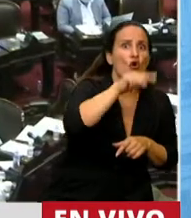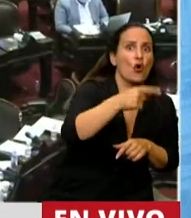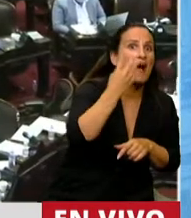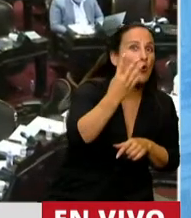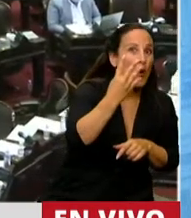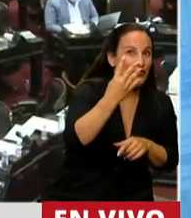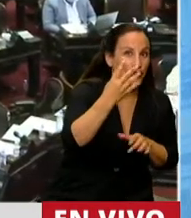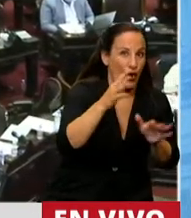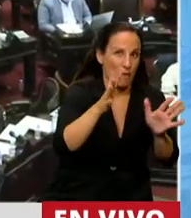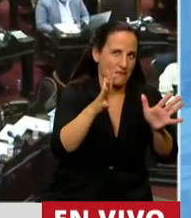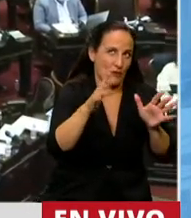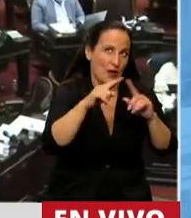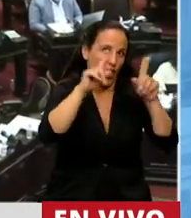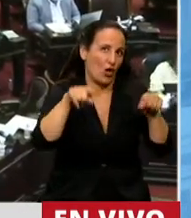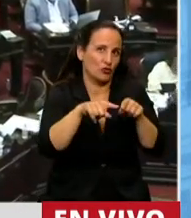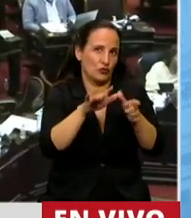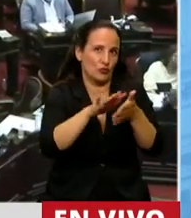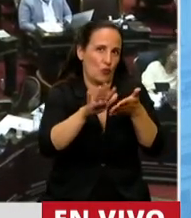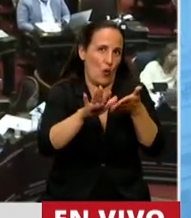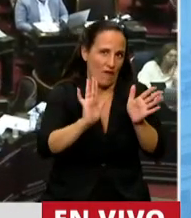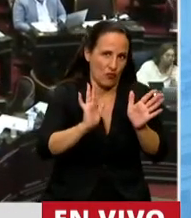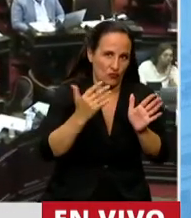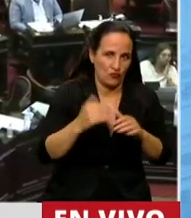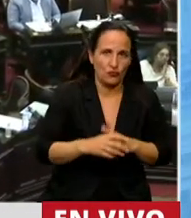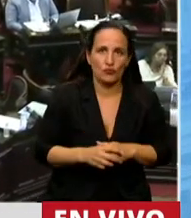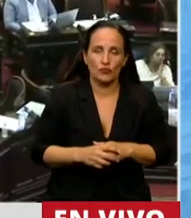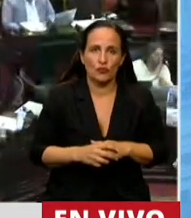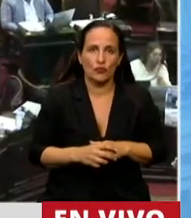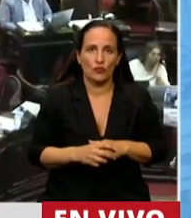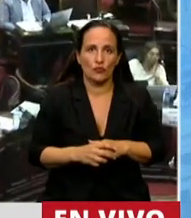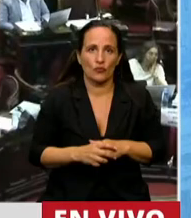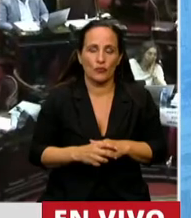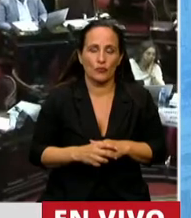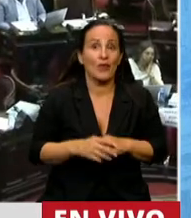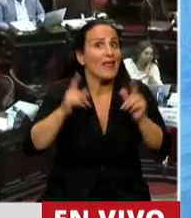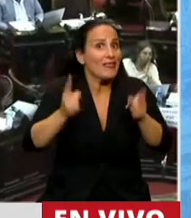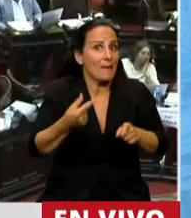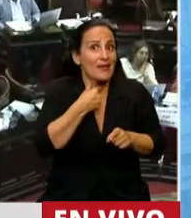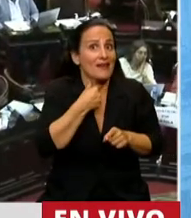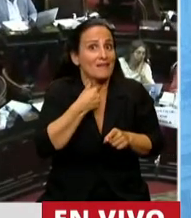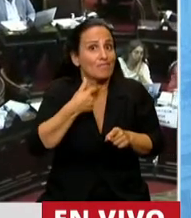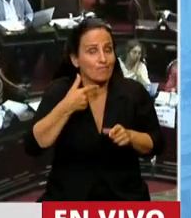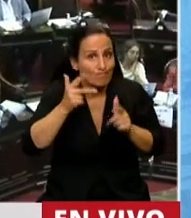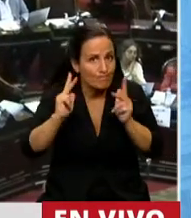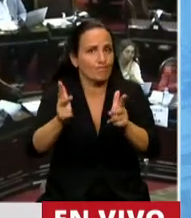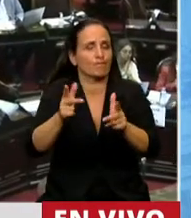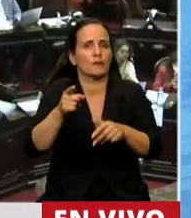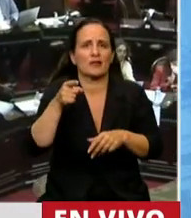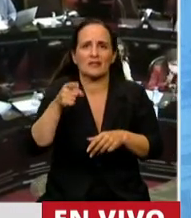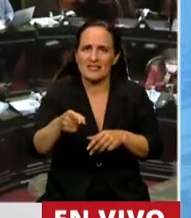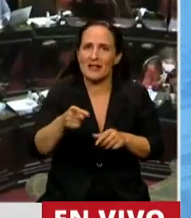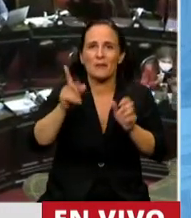promedio en los nuevos títulos emitidos. También quiero decir que se ha